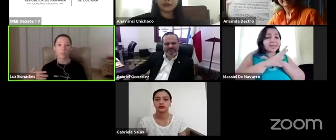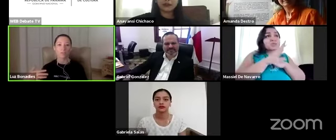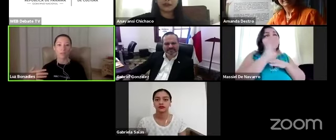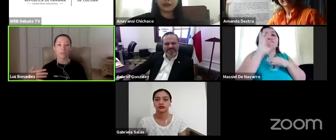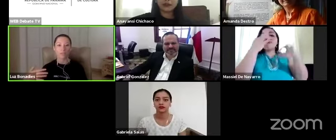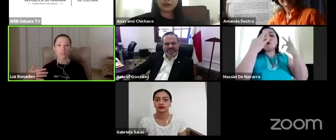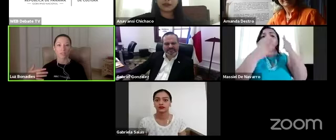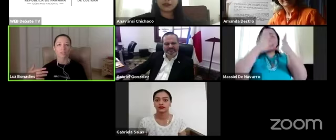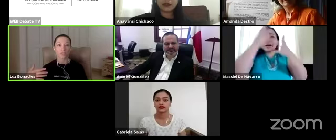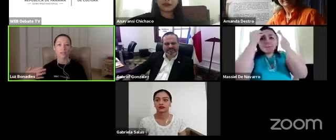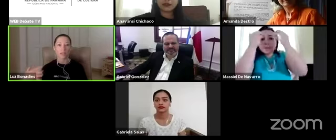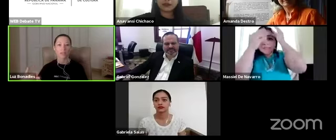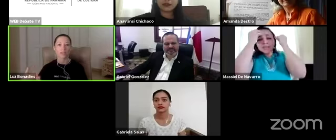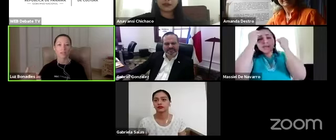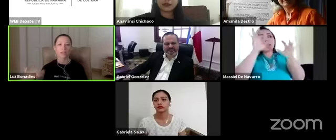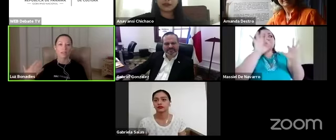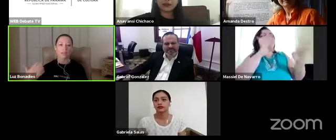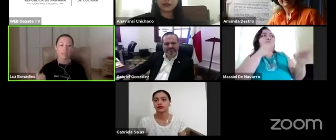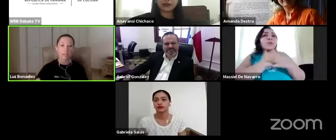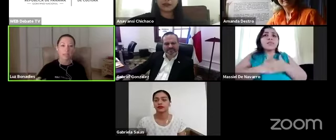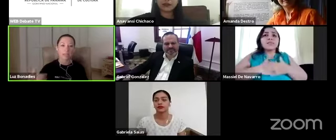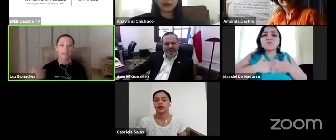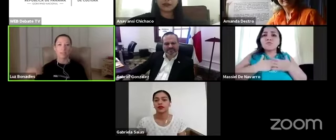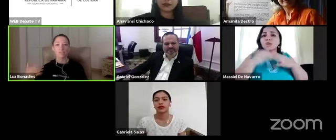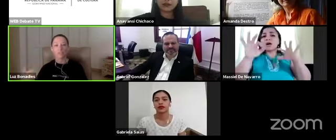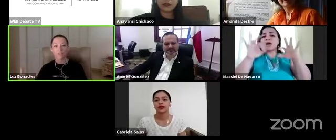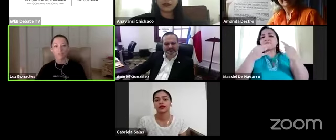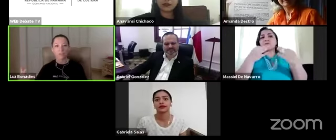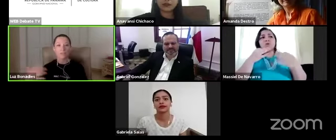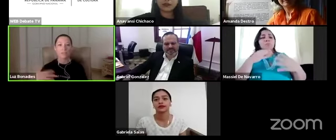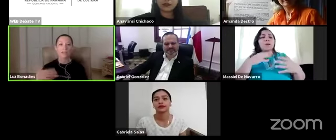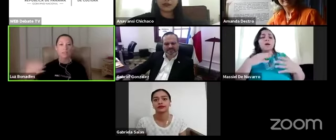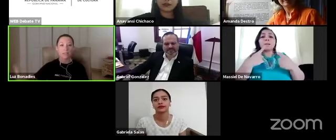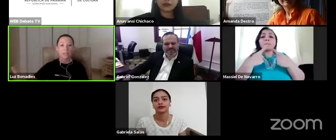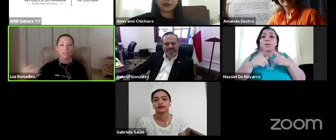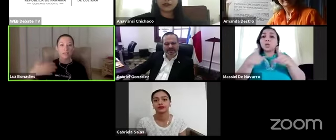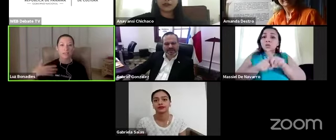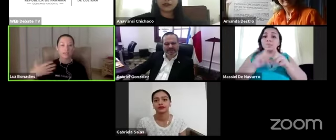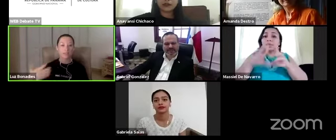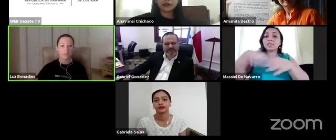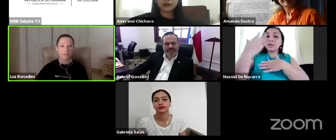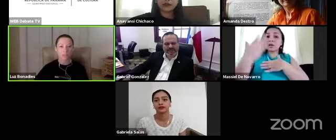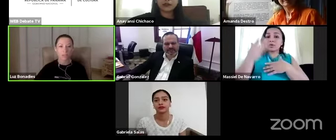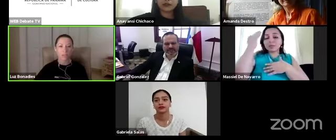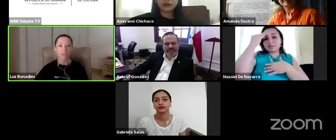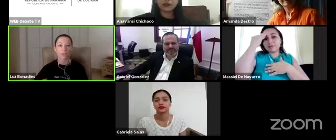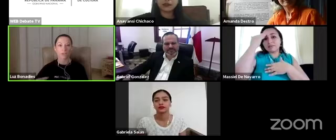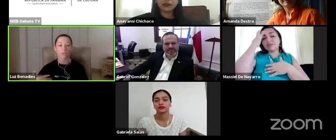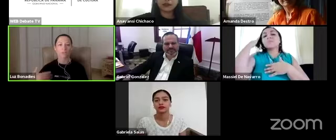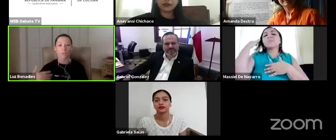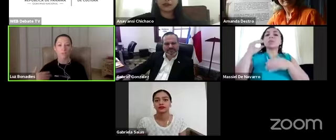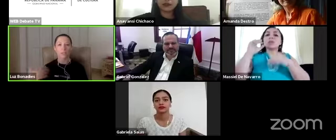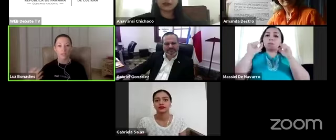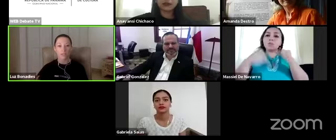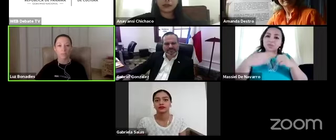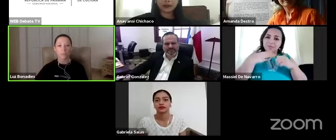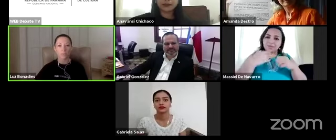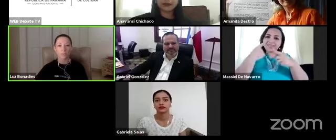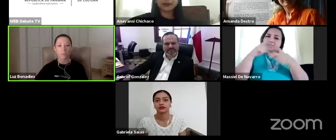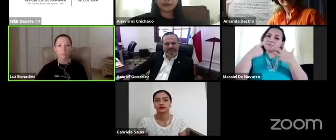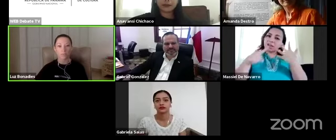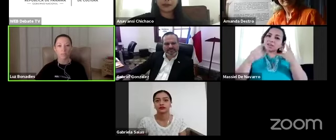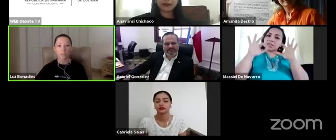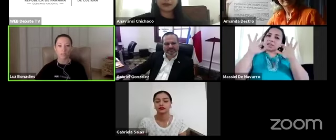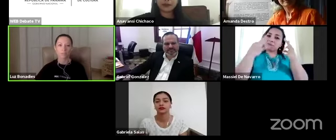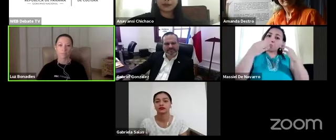comprendemos la importancia de esos canales digitales físicos de esas alianzas interinstitucionales que nos ayudan también a tener más